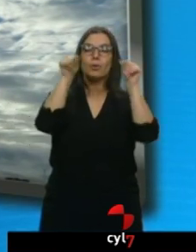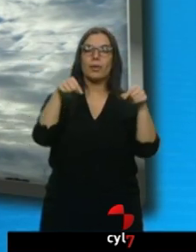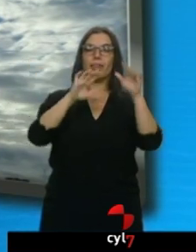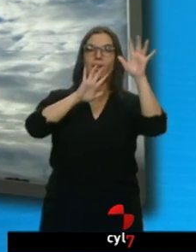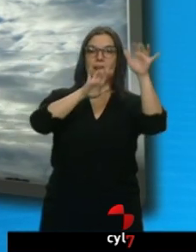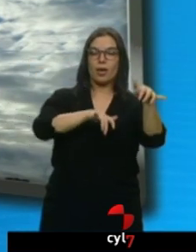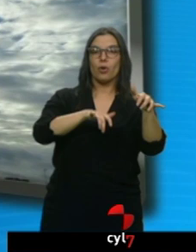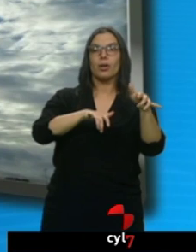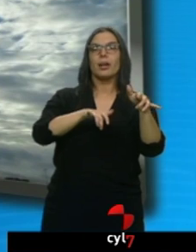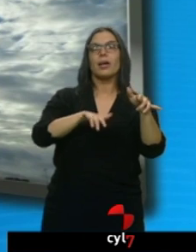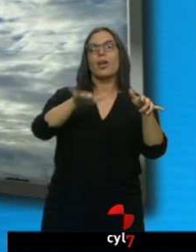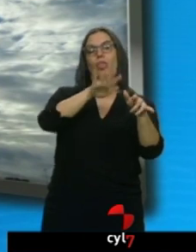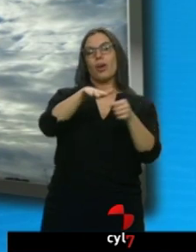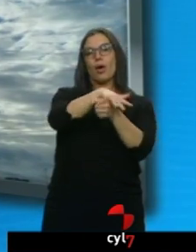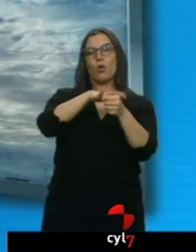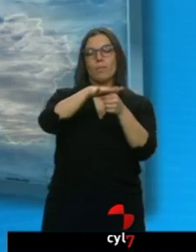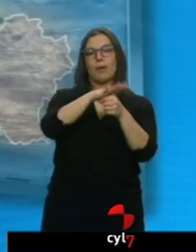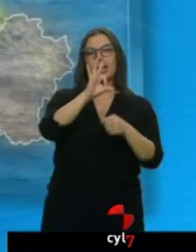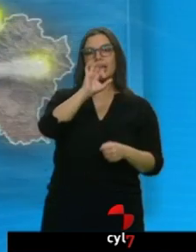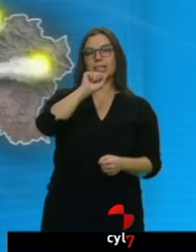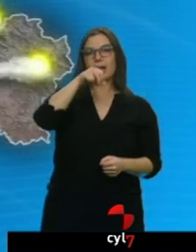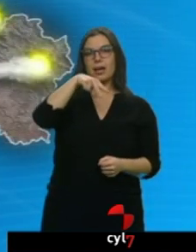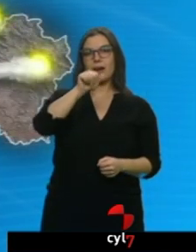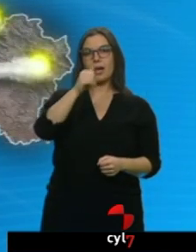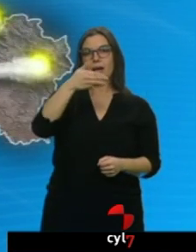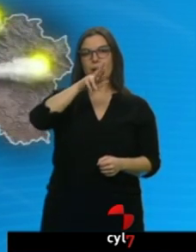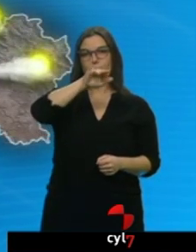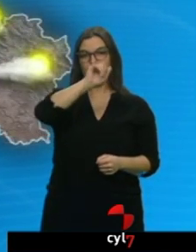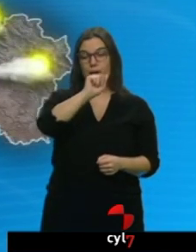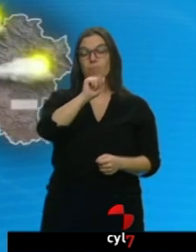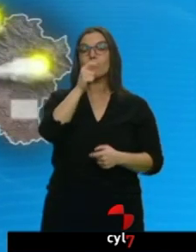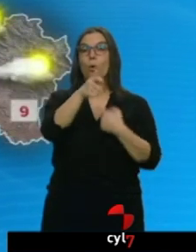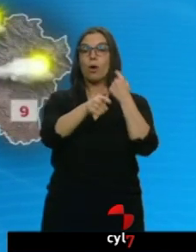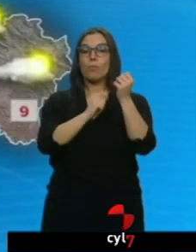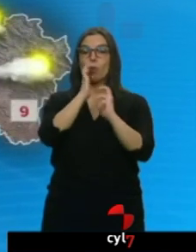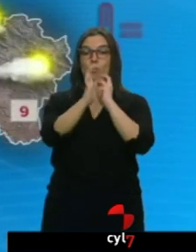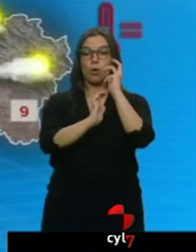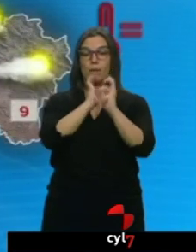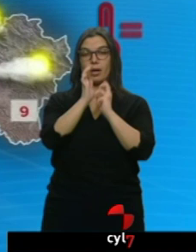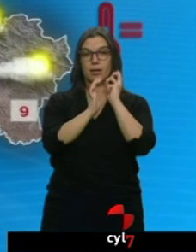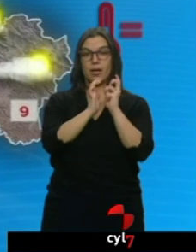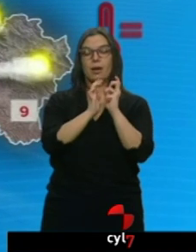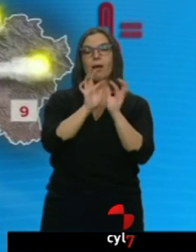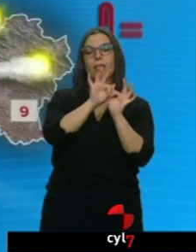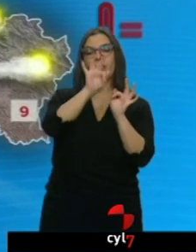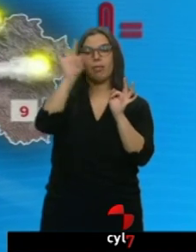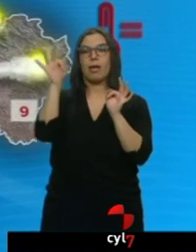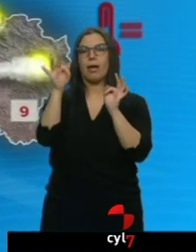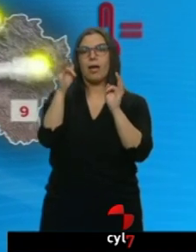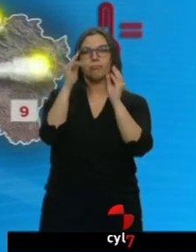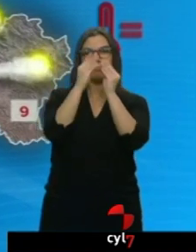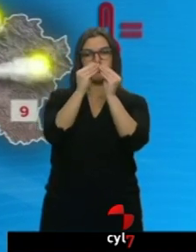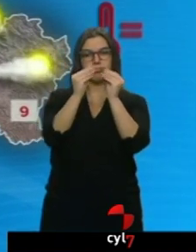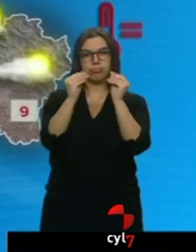de Sanabria. Progresivamente y poco a poco esas brumas matinales van a ir perdiendo densidad y en general vamos a tener un cielo